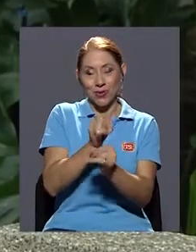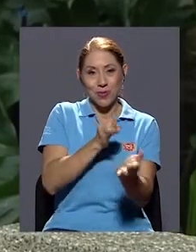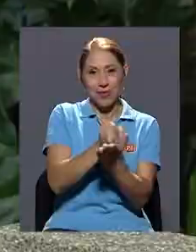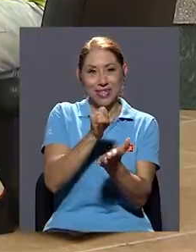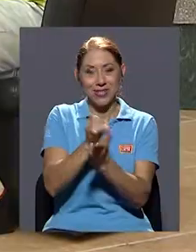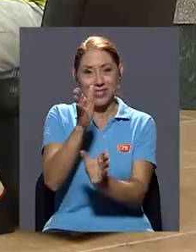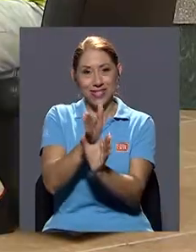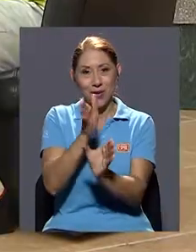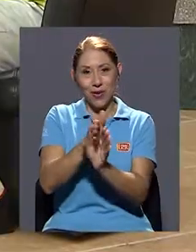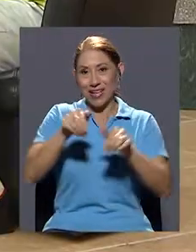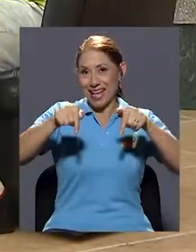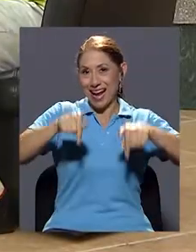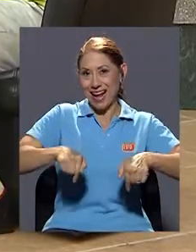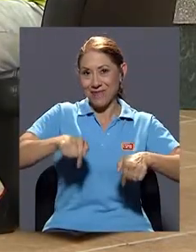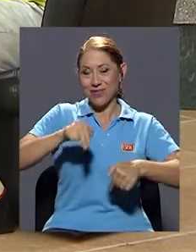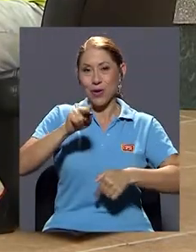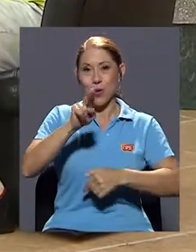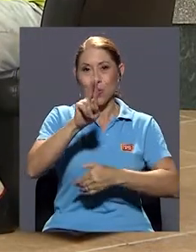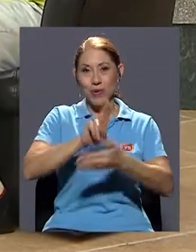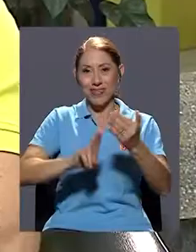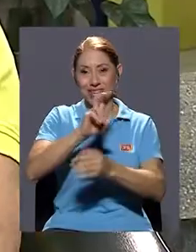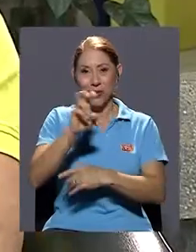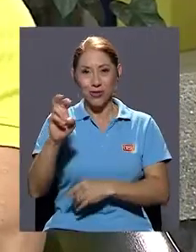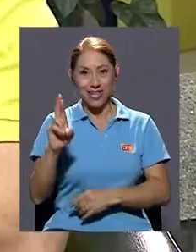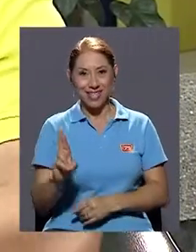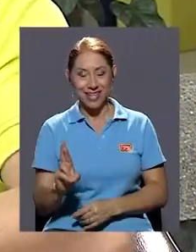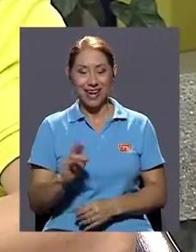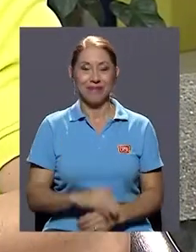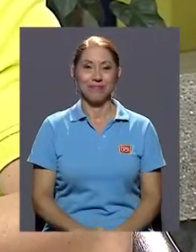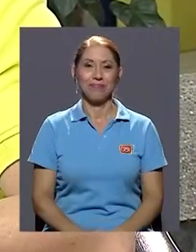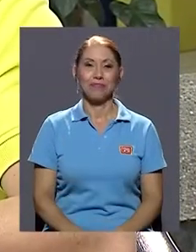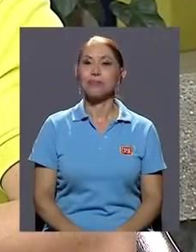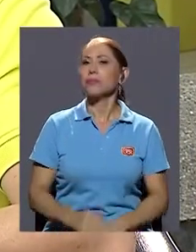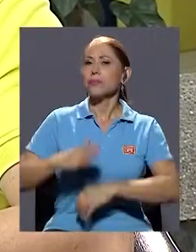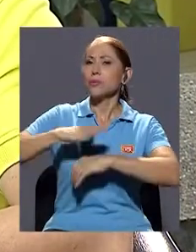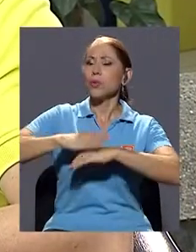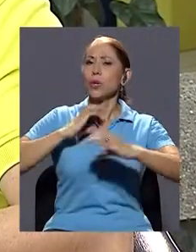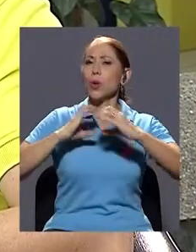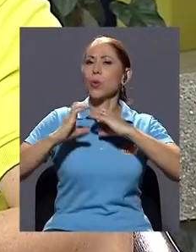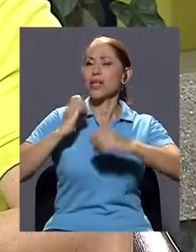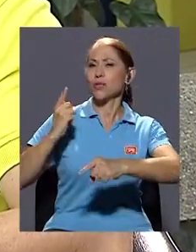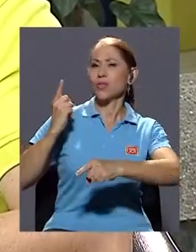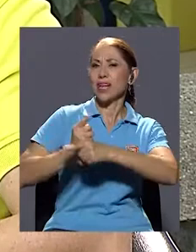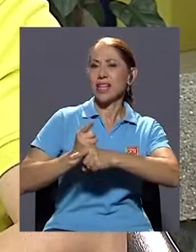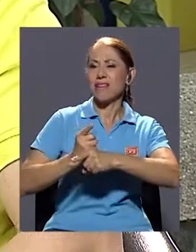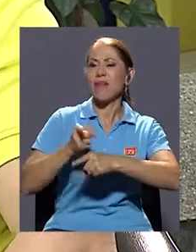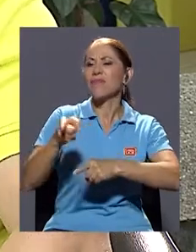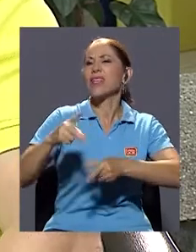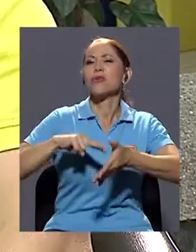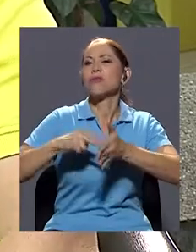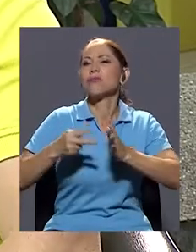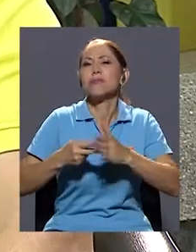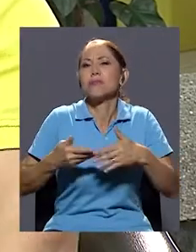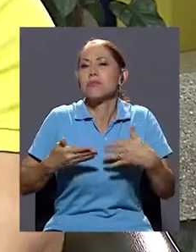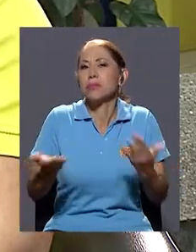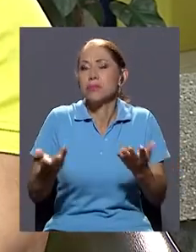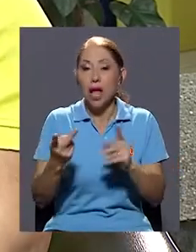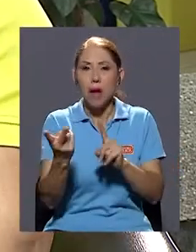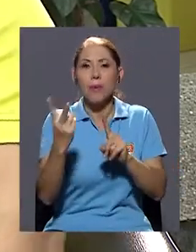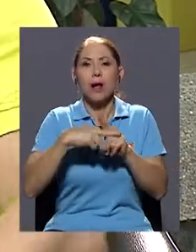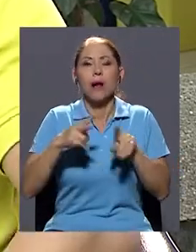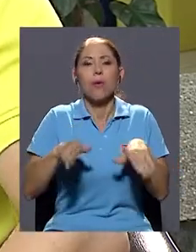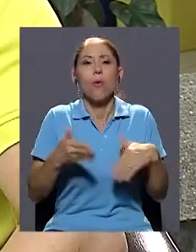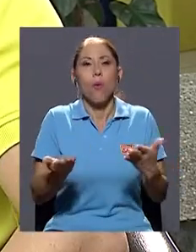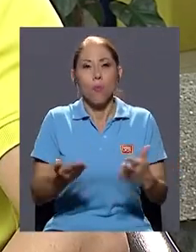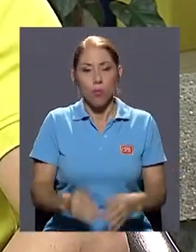Psicológicas acá de la Universidad de Costa Rica. Don Mariano, con respecto a la comunicación asertiva, ¿cómo debemos entender esta y cómo debemos